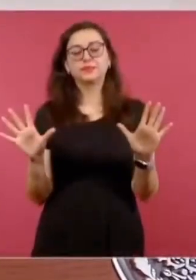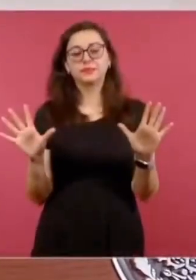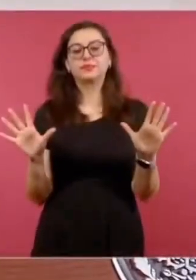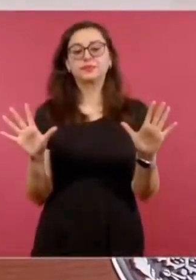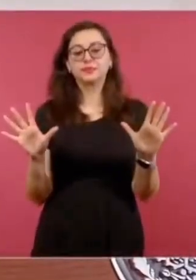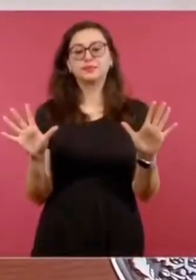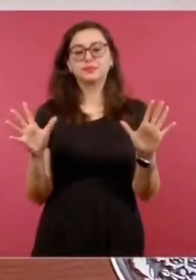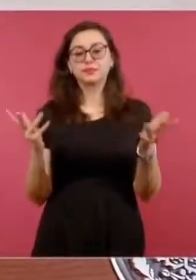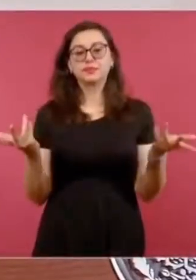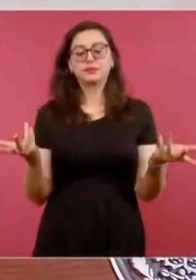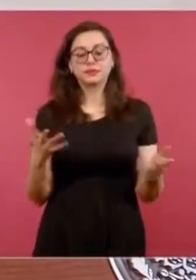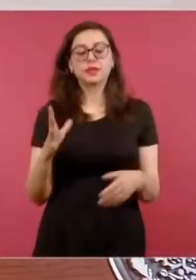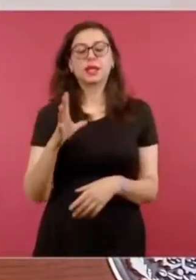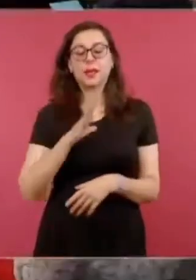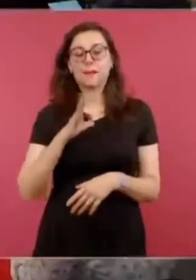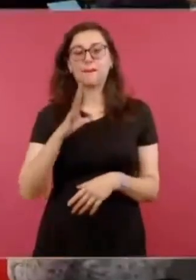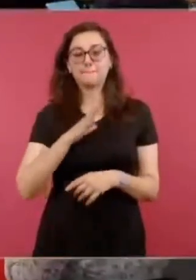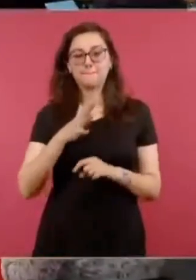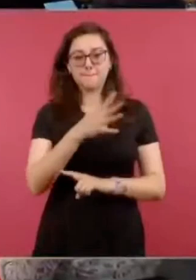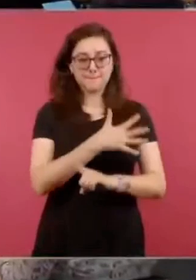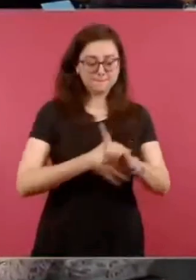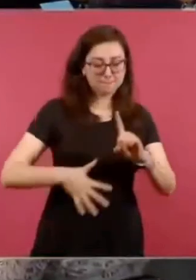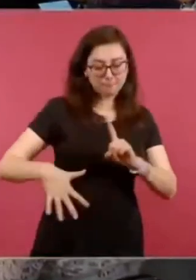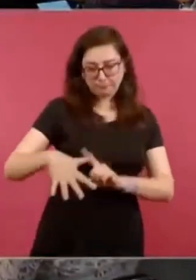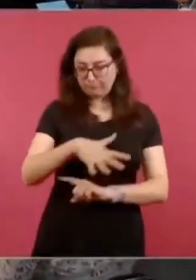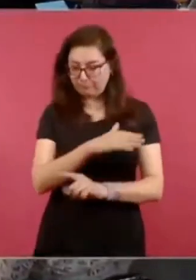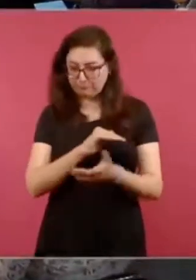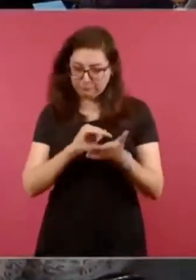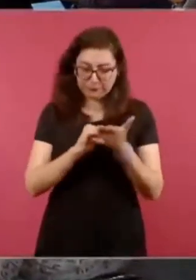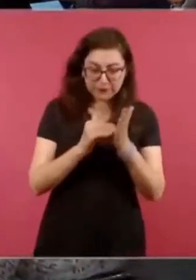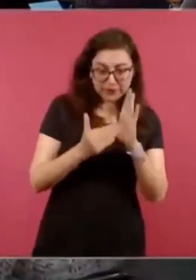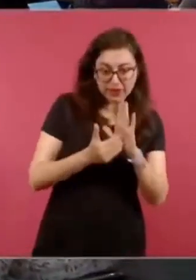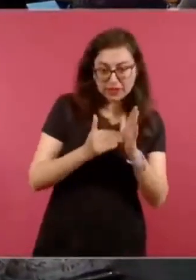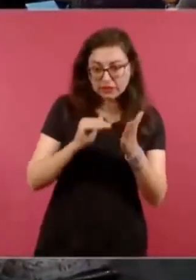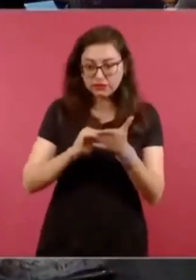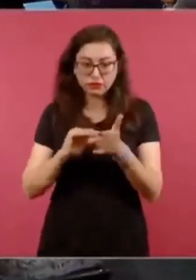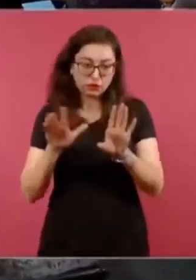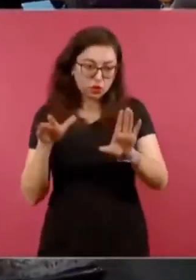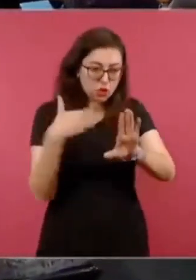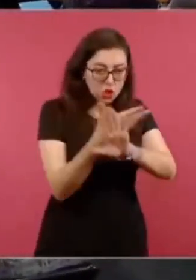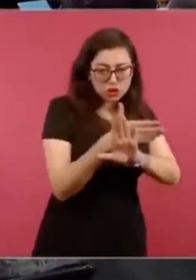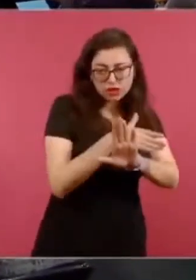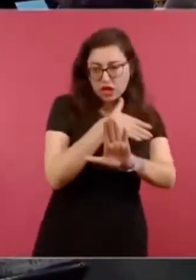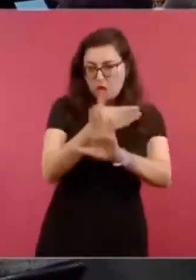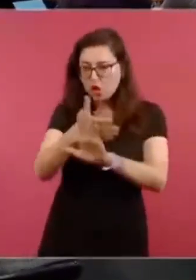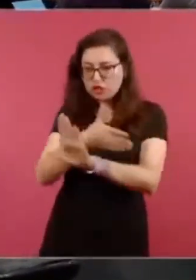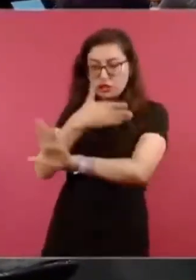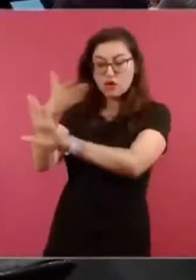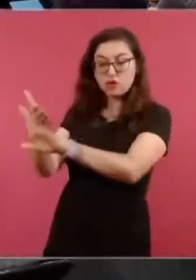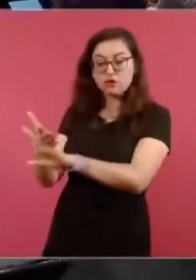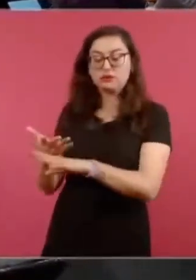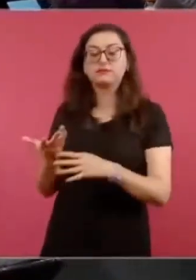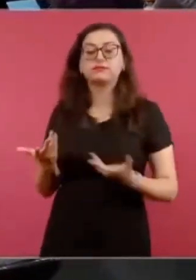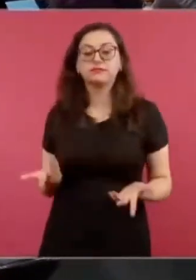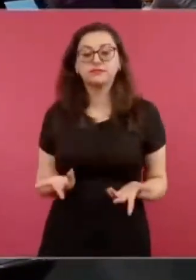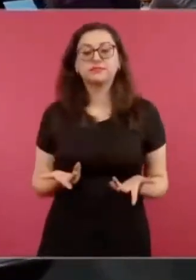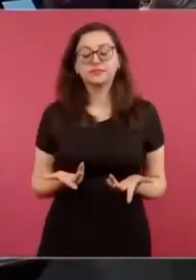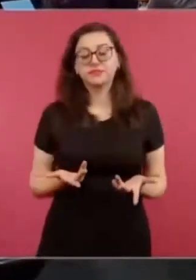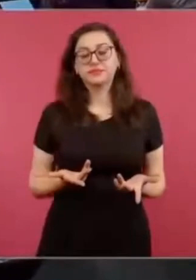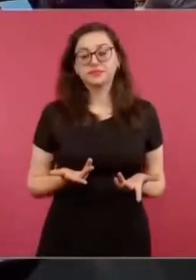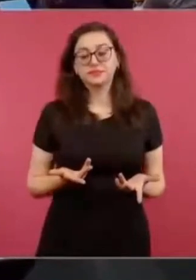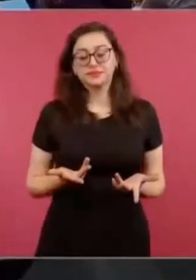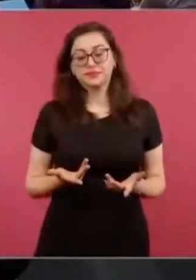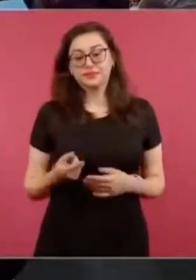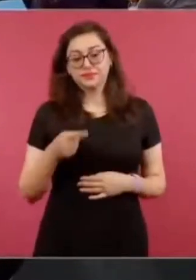y pues Loret está financiado,